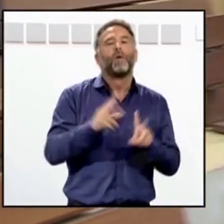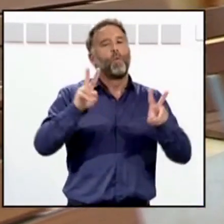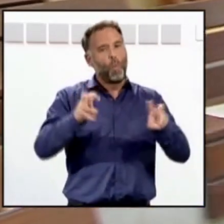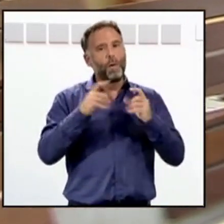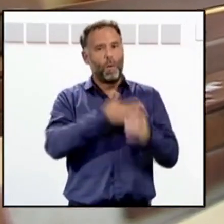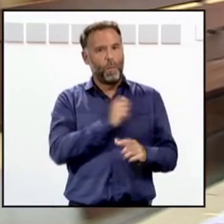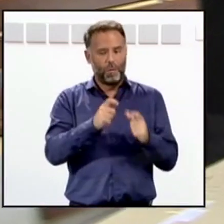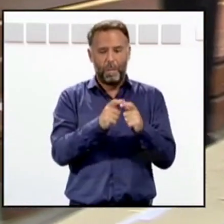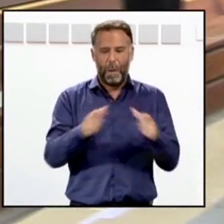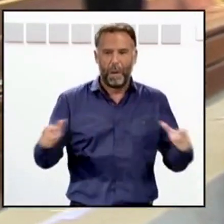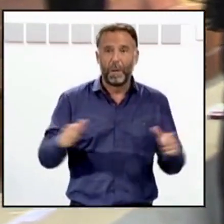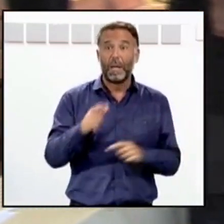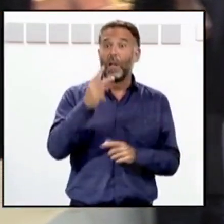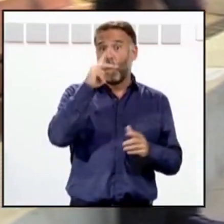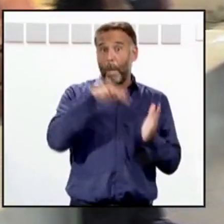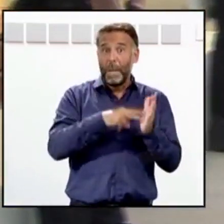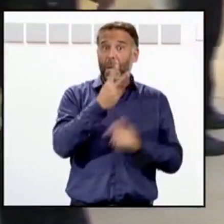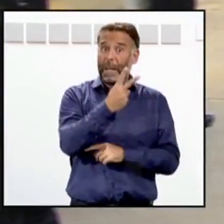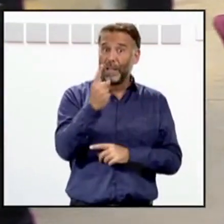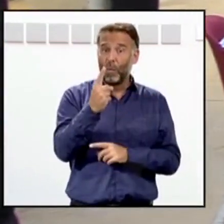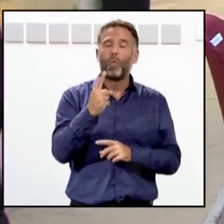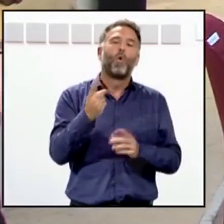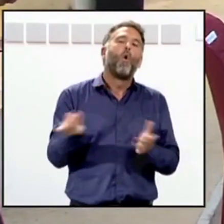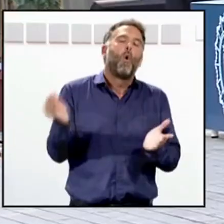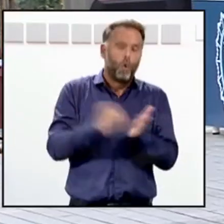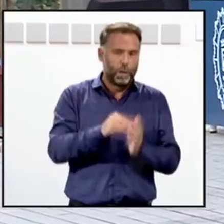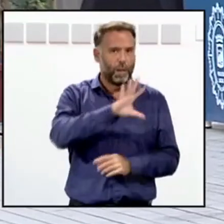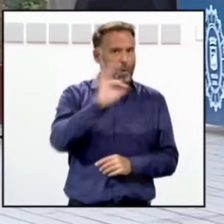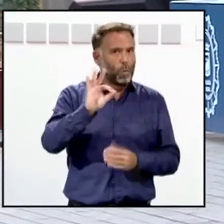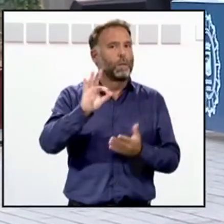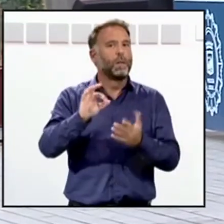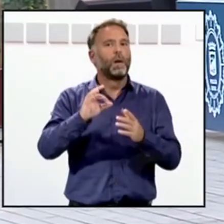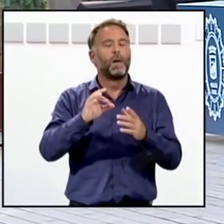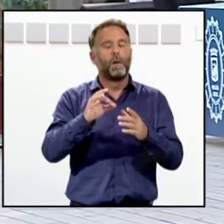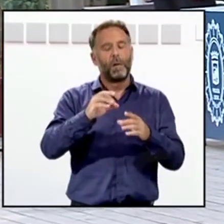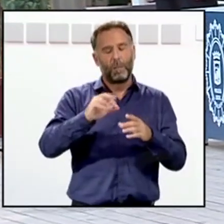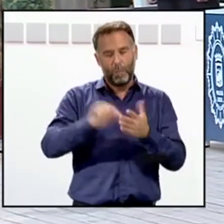incorporarán al cuerpo y que en 2021 se convocarán otro medio centenar de plazas.